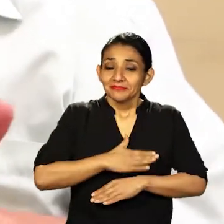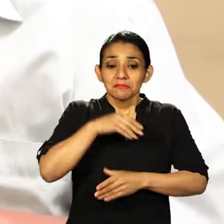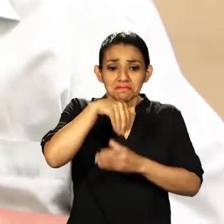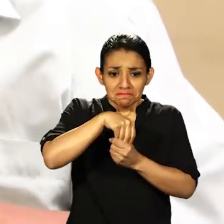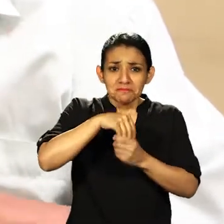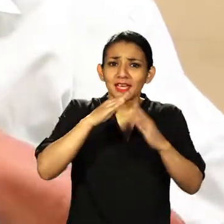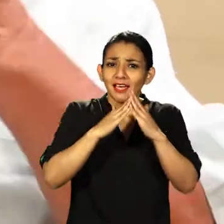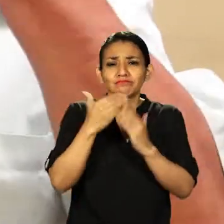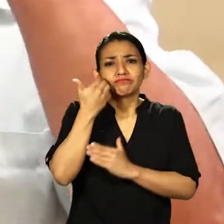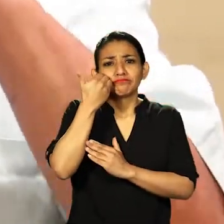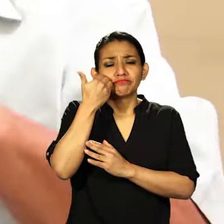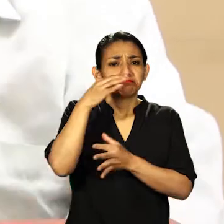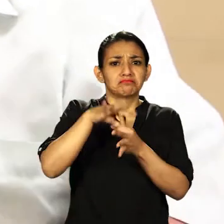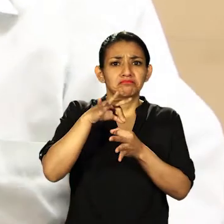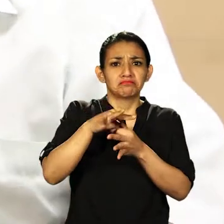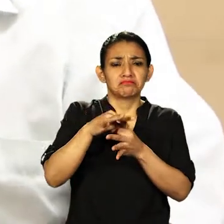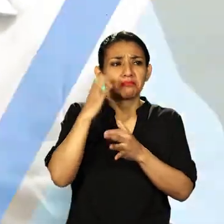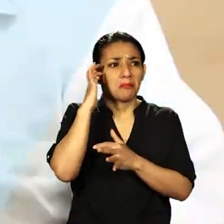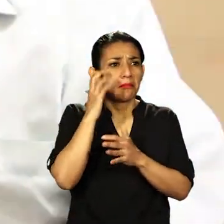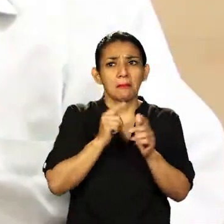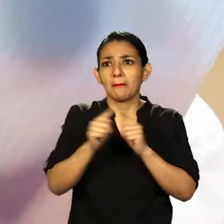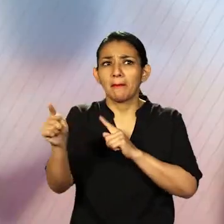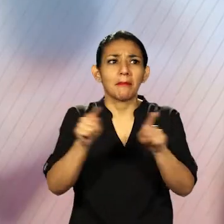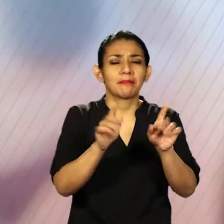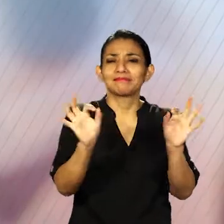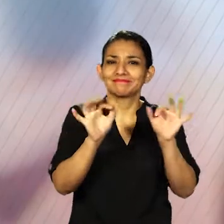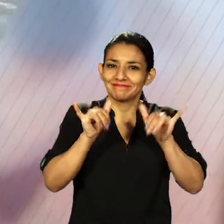sufragando y no preocuparme de salir a otro lado.